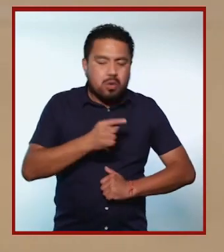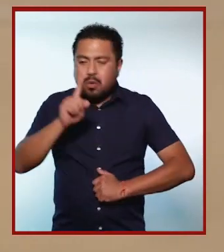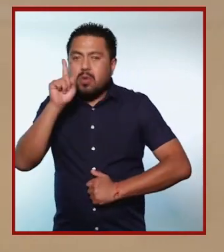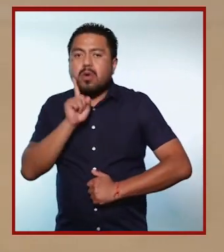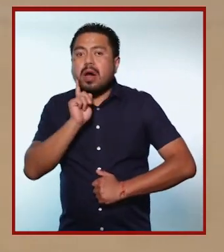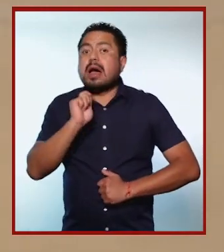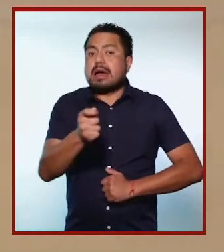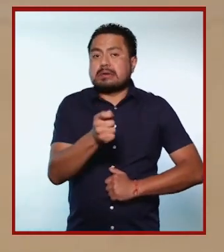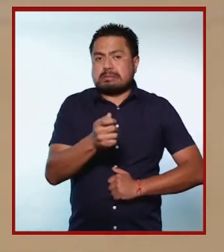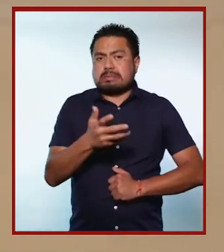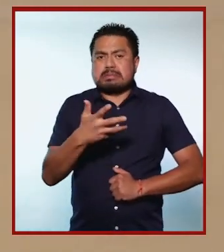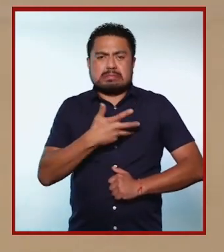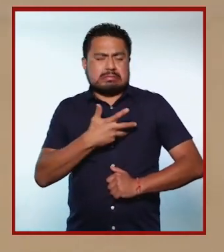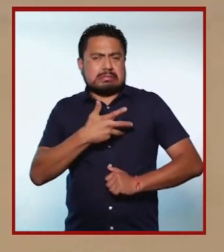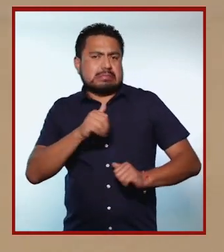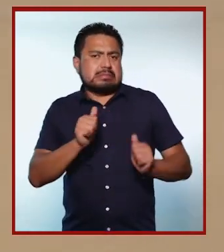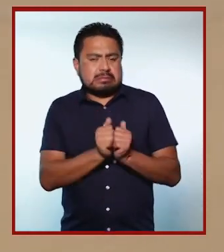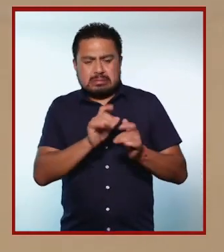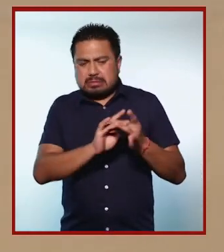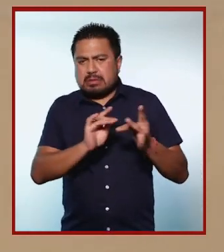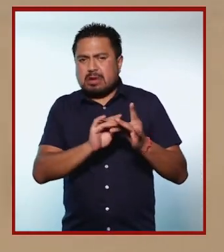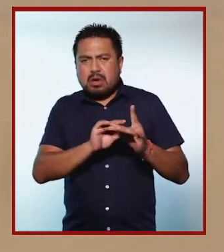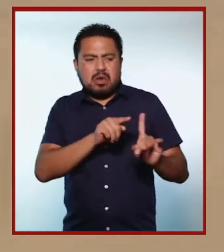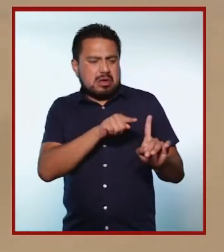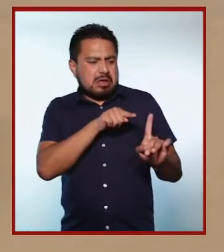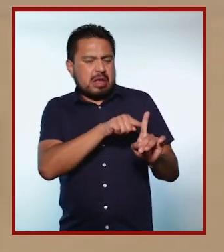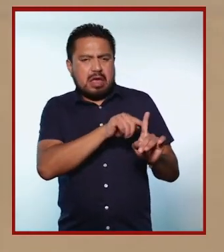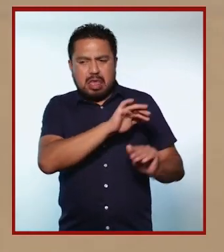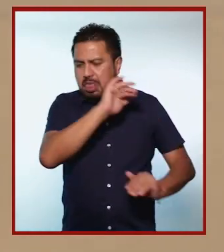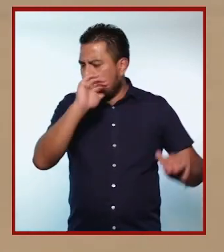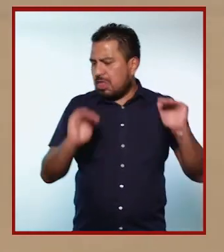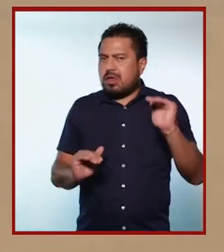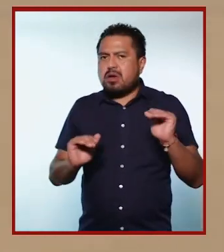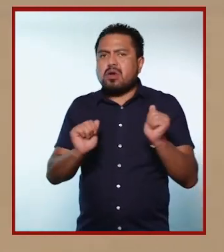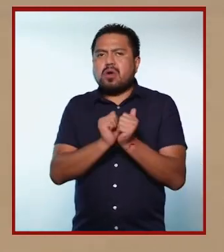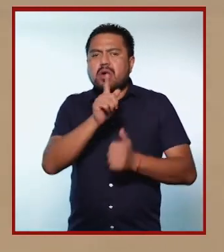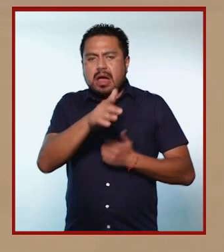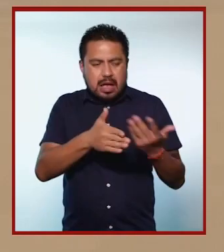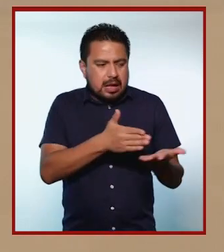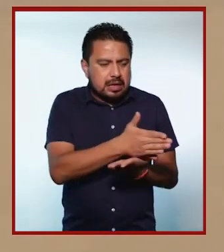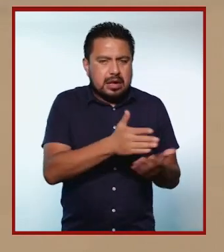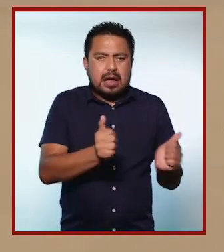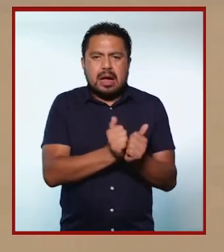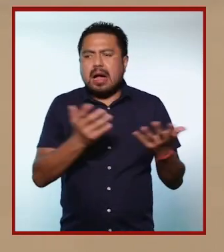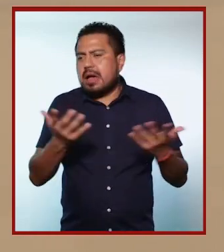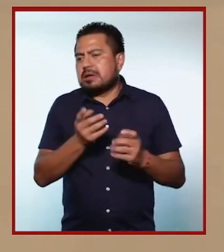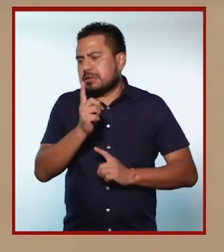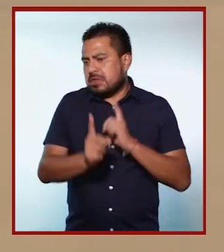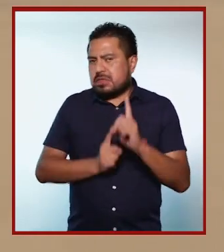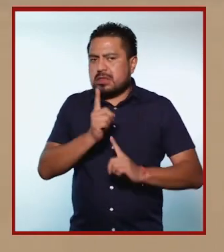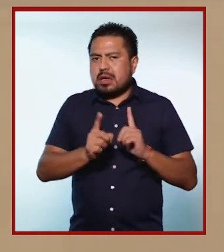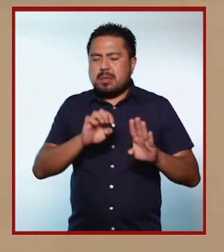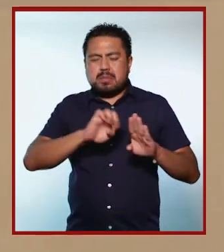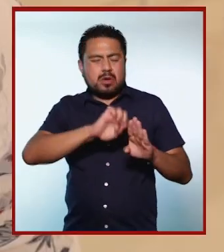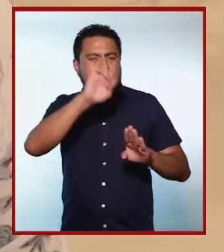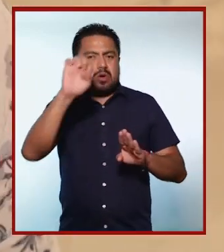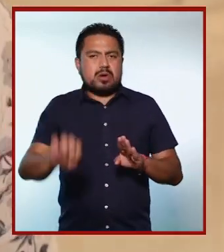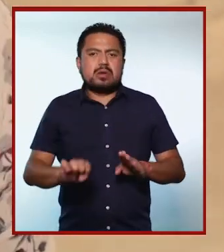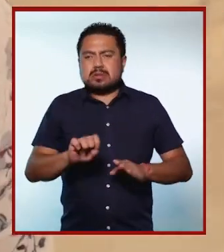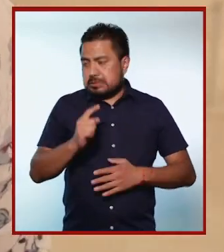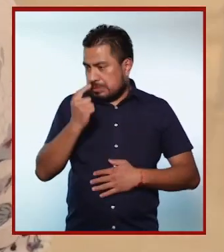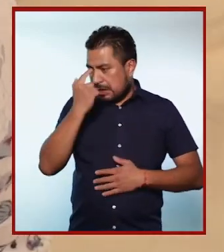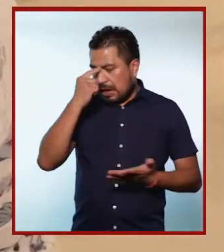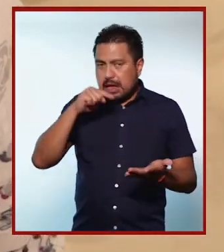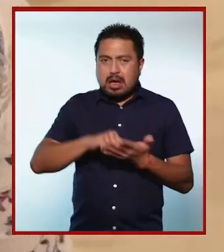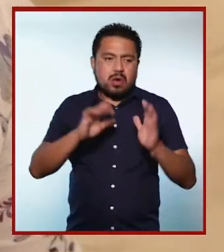entre hombres y mujeres han sido el pretexto para justificar desigualdades en el acceso y práctica deportiva. Por